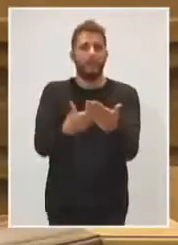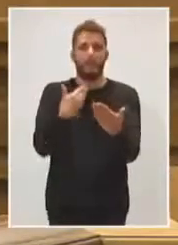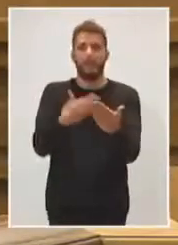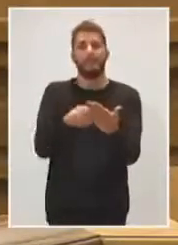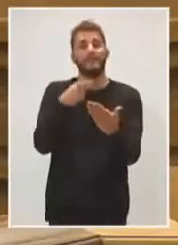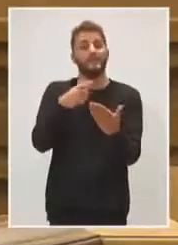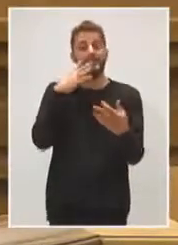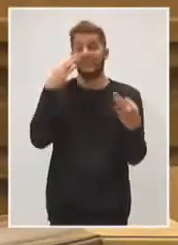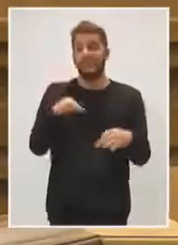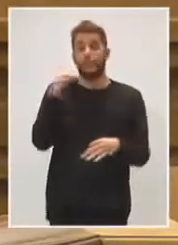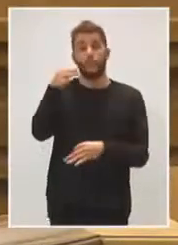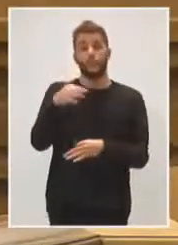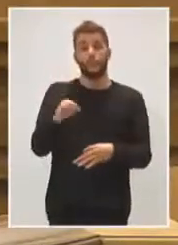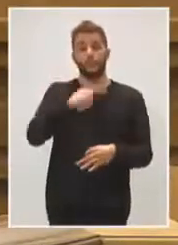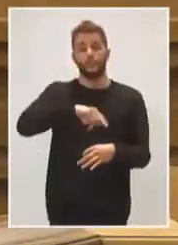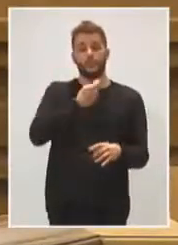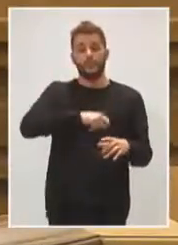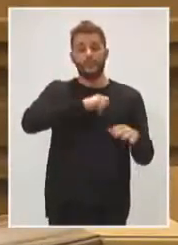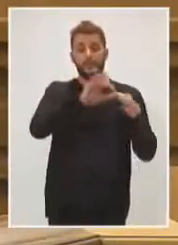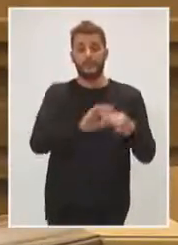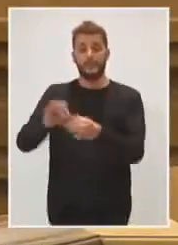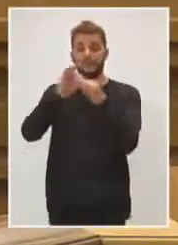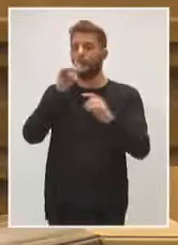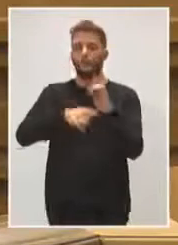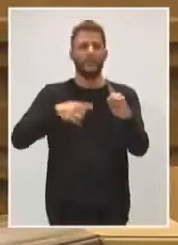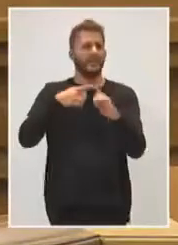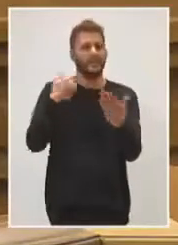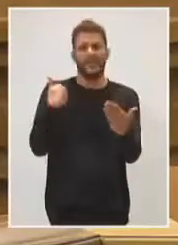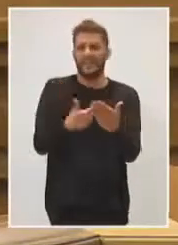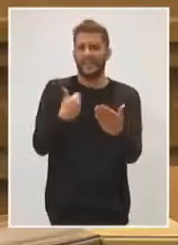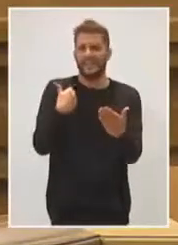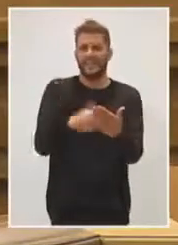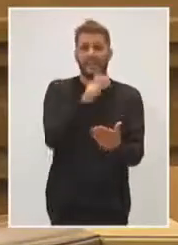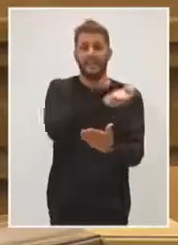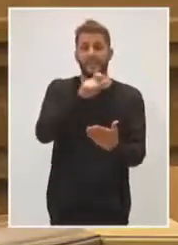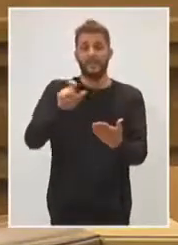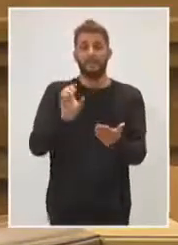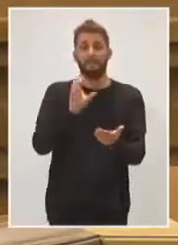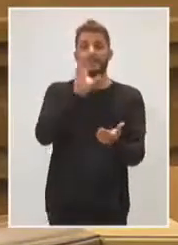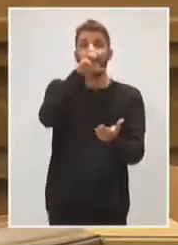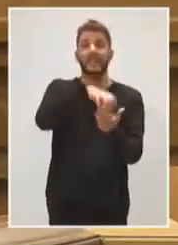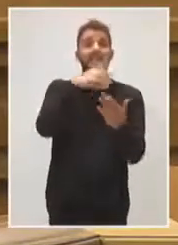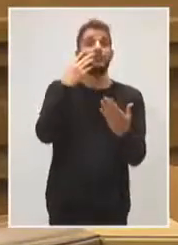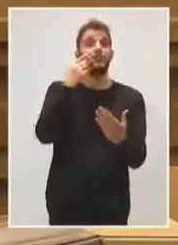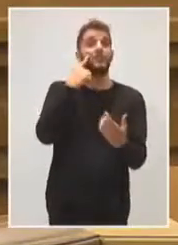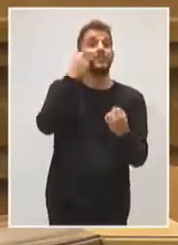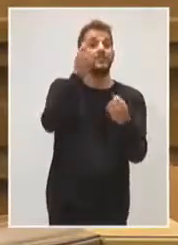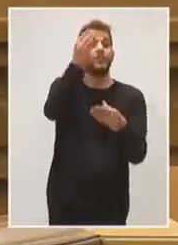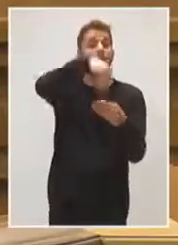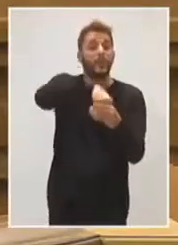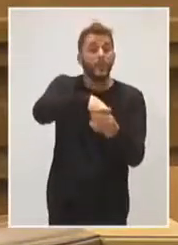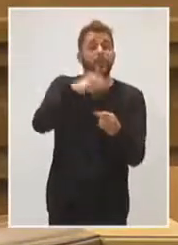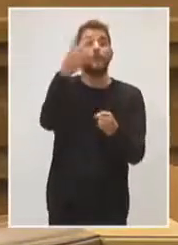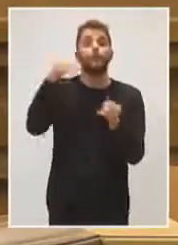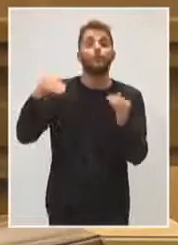conjunto del país, garantizar que ningún sanitario de atención primaria sobrepase las 2.000